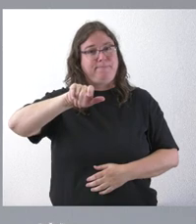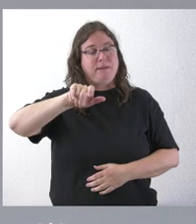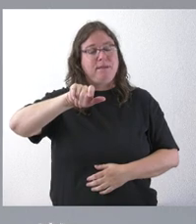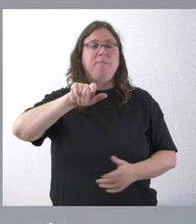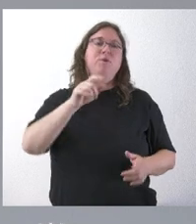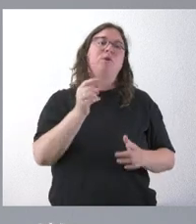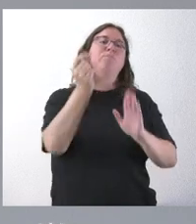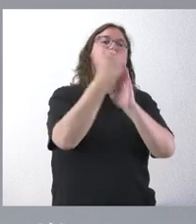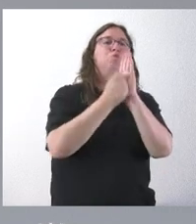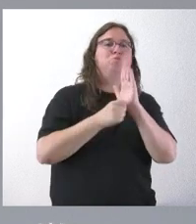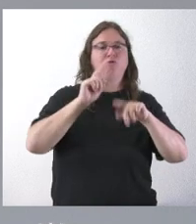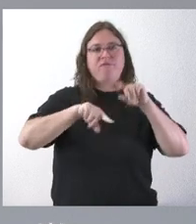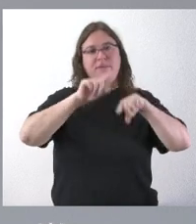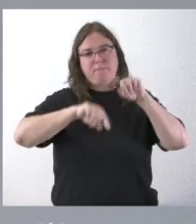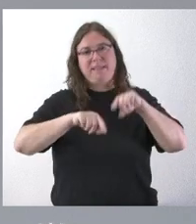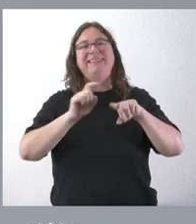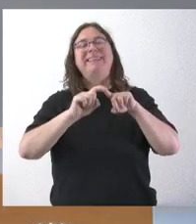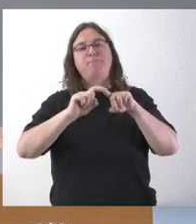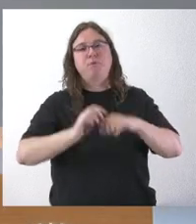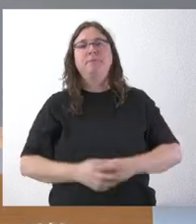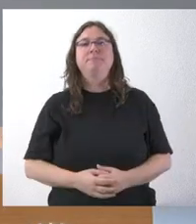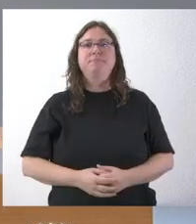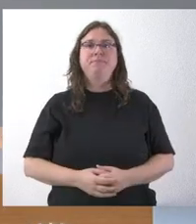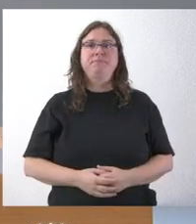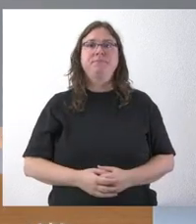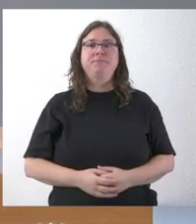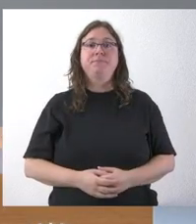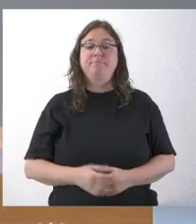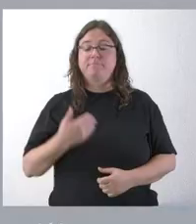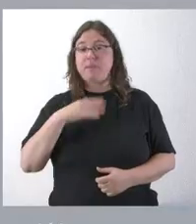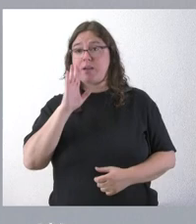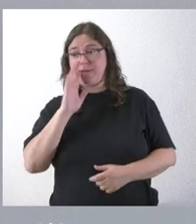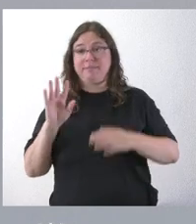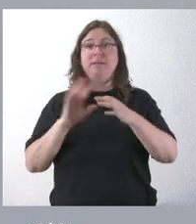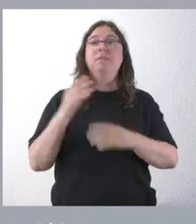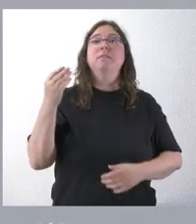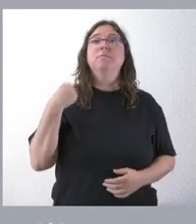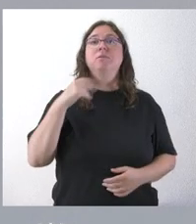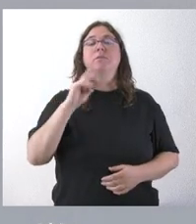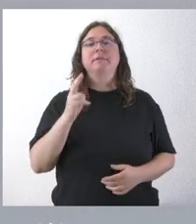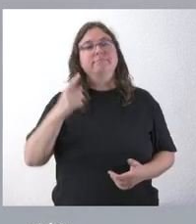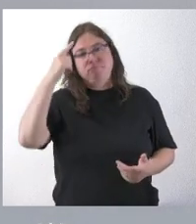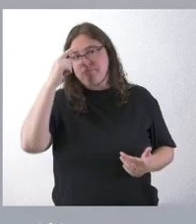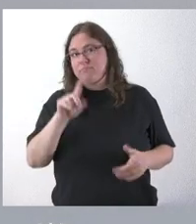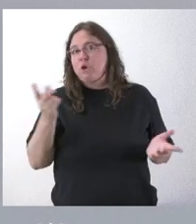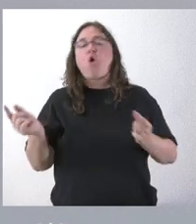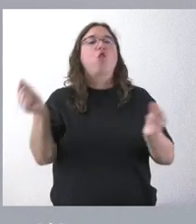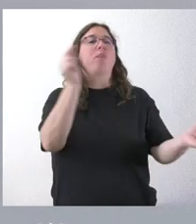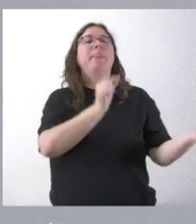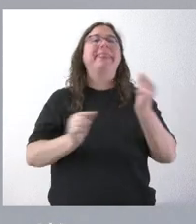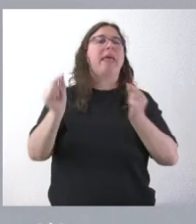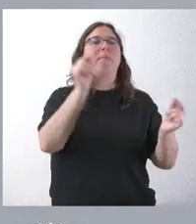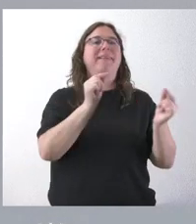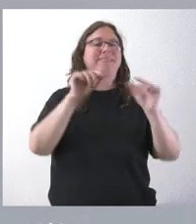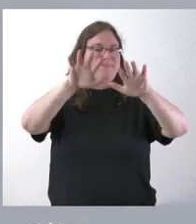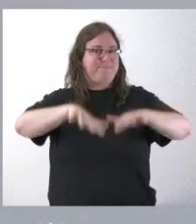valoración distinta. Y en relación con la otra cuestión, naturalmente cada cual dentro del debate parlamentario tiene su forma